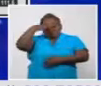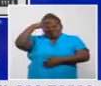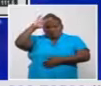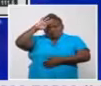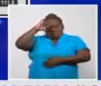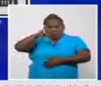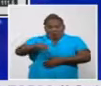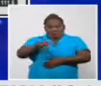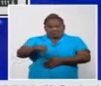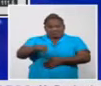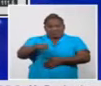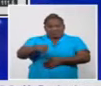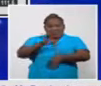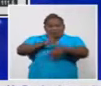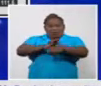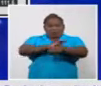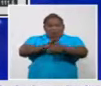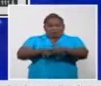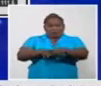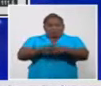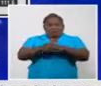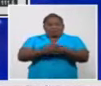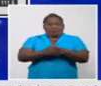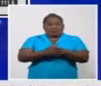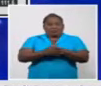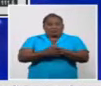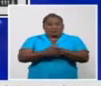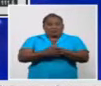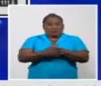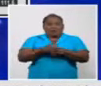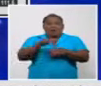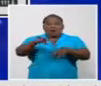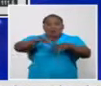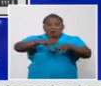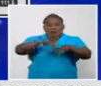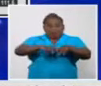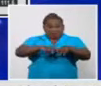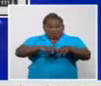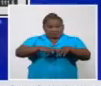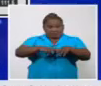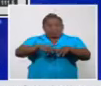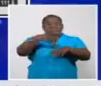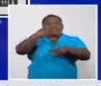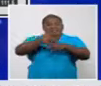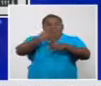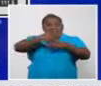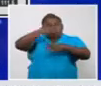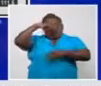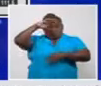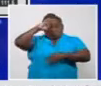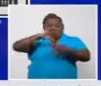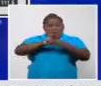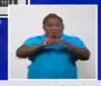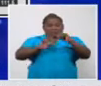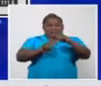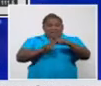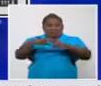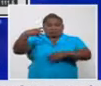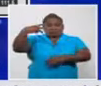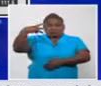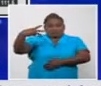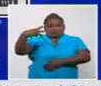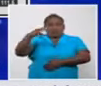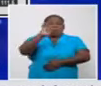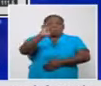Y en este sentido, pues como es natural, La Habana, Santiago de Cuba y Guantánamo, con los porcientos